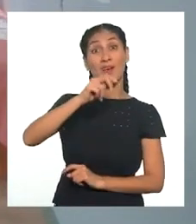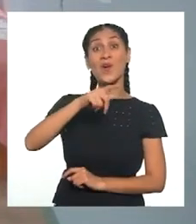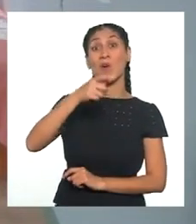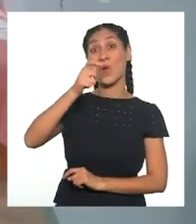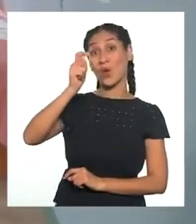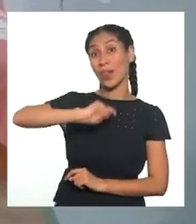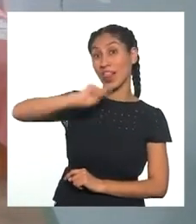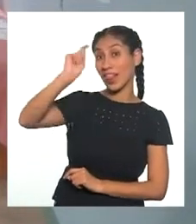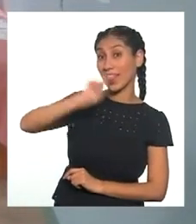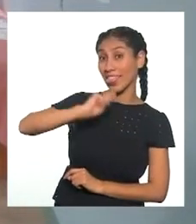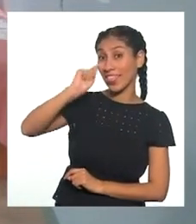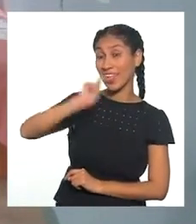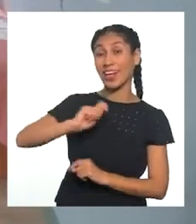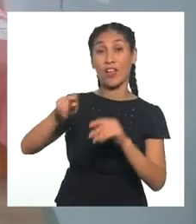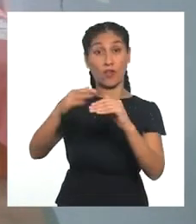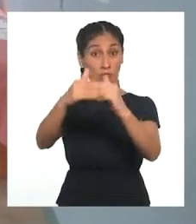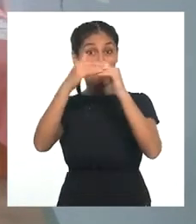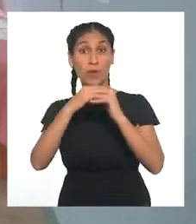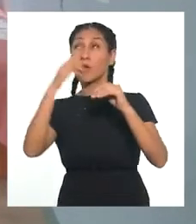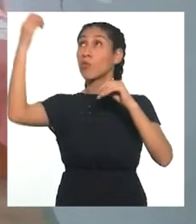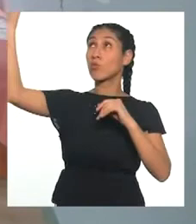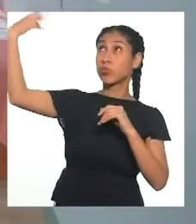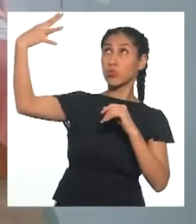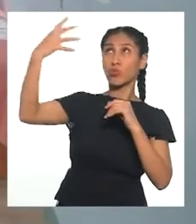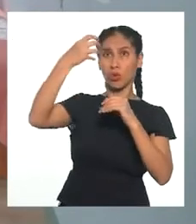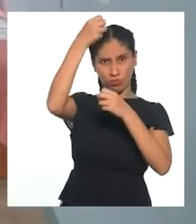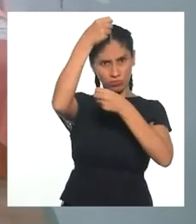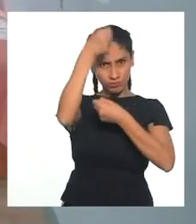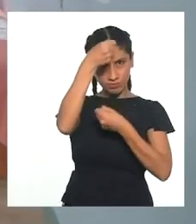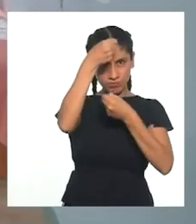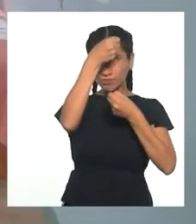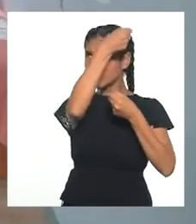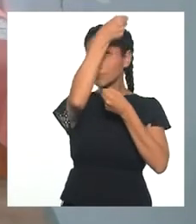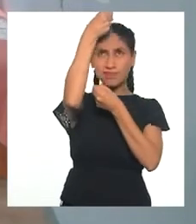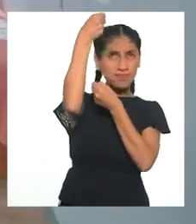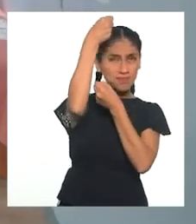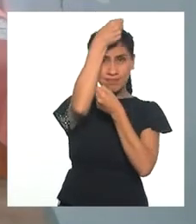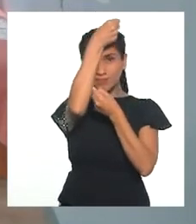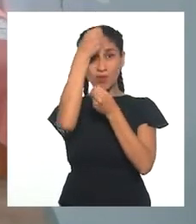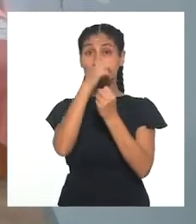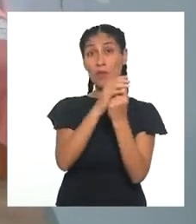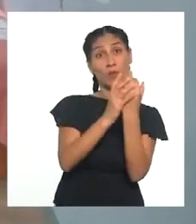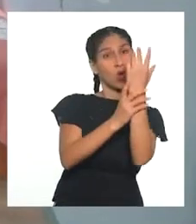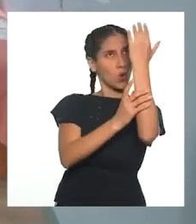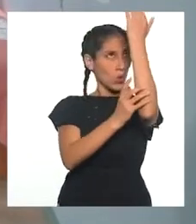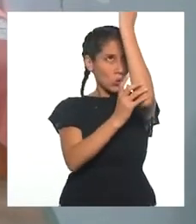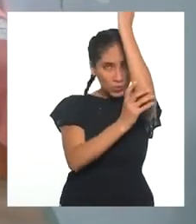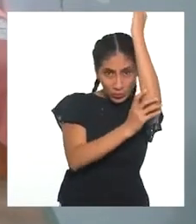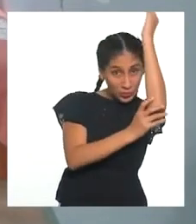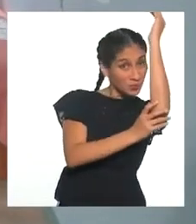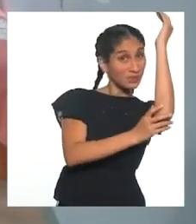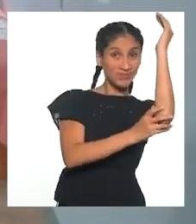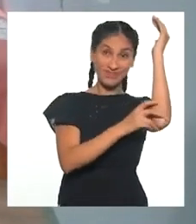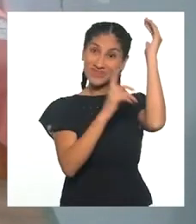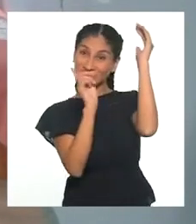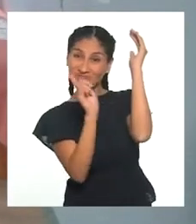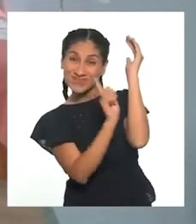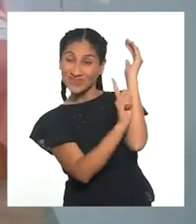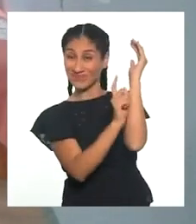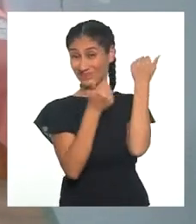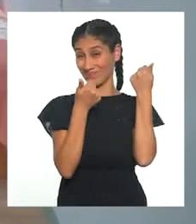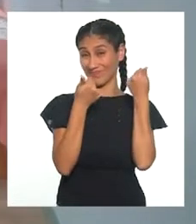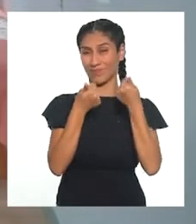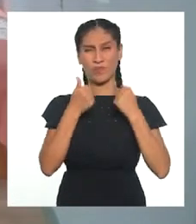se mantengan bajo la sombra. Tengo mucha experiencia sufriendo por el calor, así que me es fácil sumergirme en la situación. Adecuado.